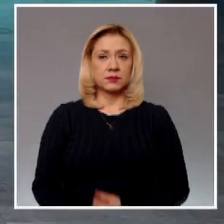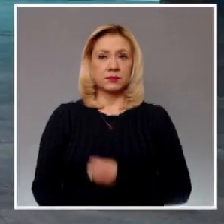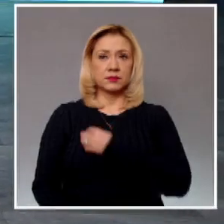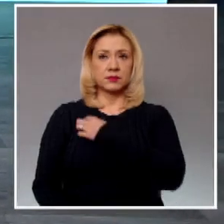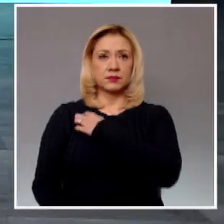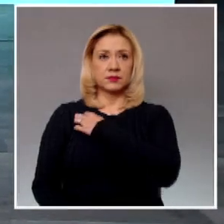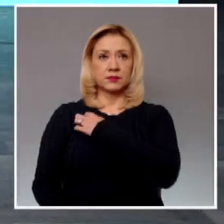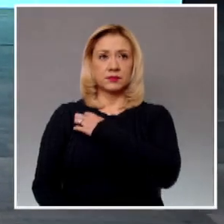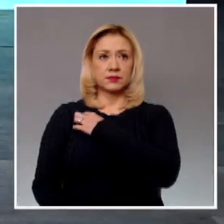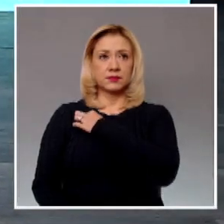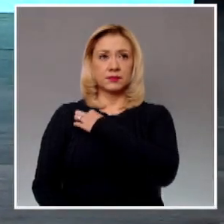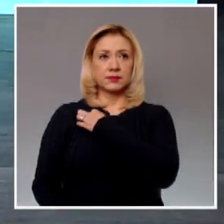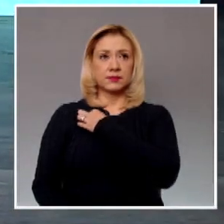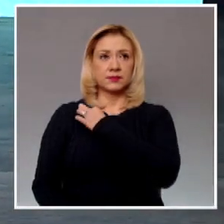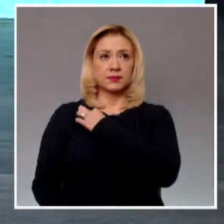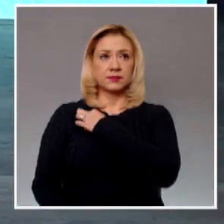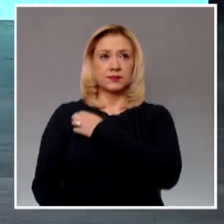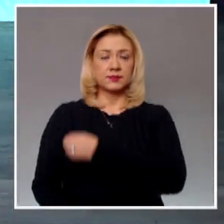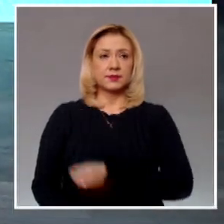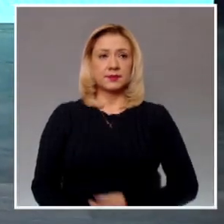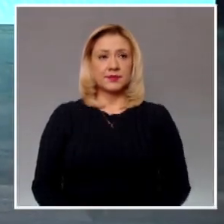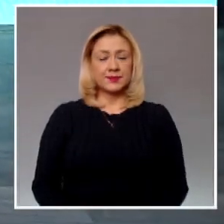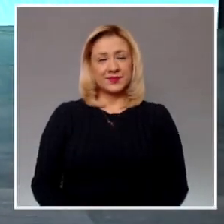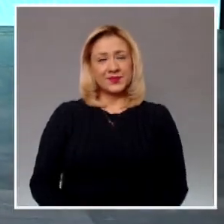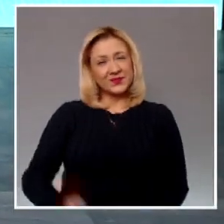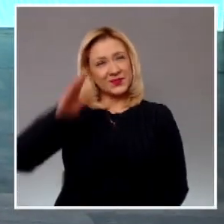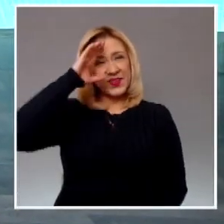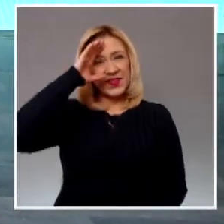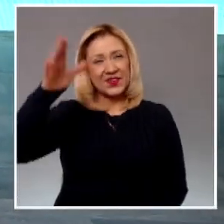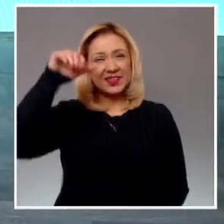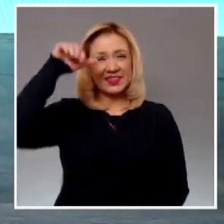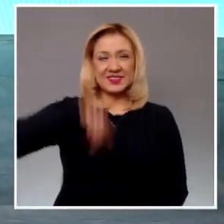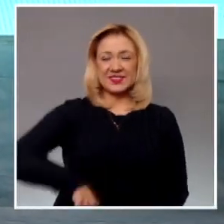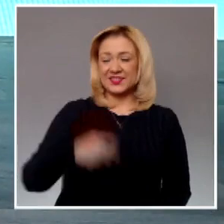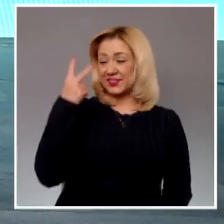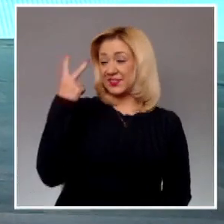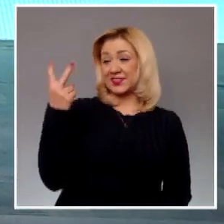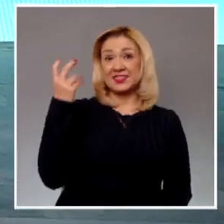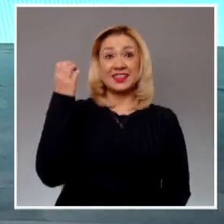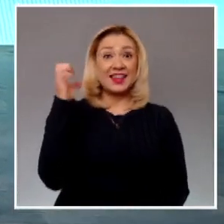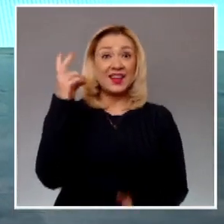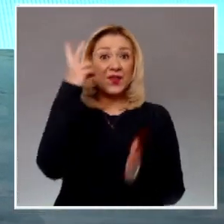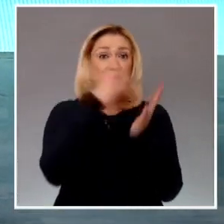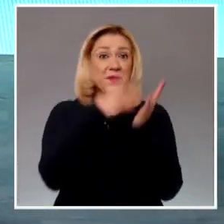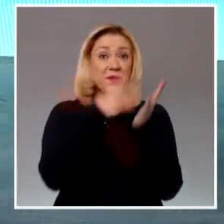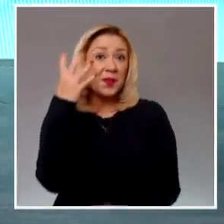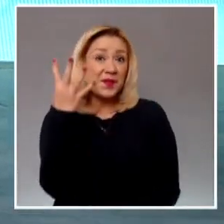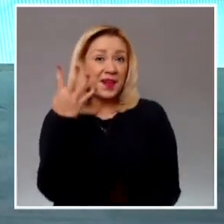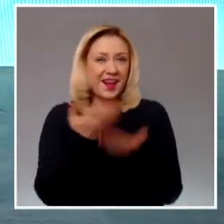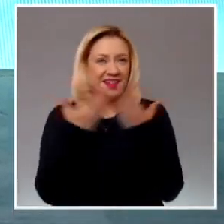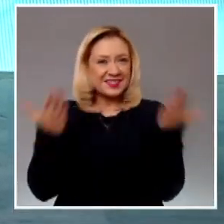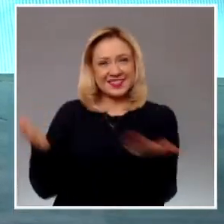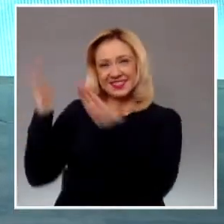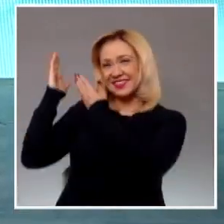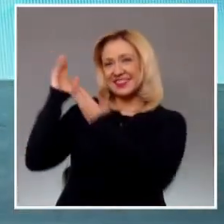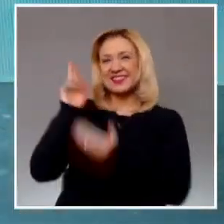Hoy es martes 2 de enero de 2024 y estas son las noticias.